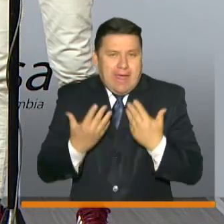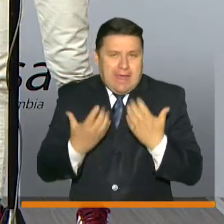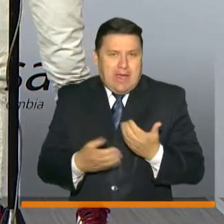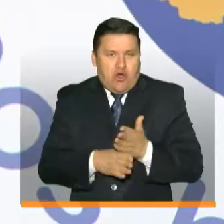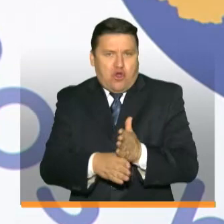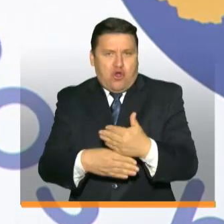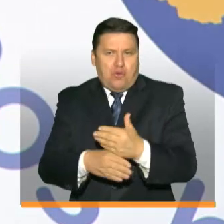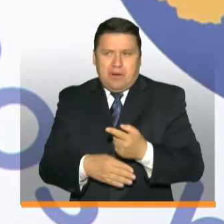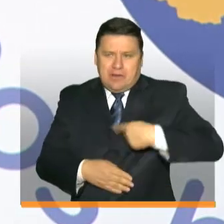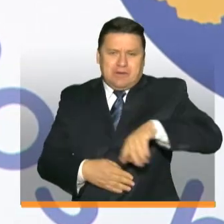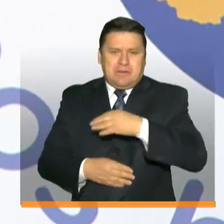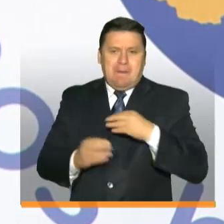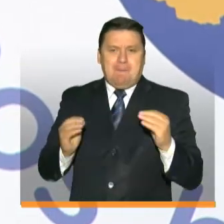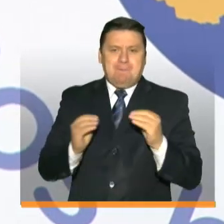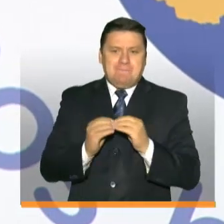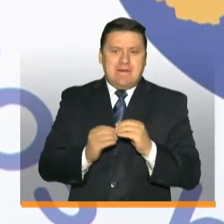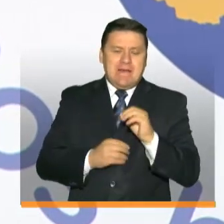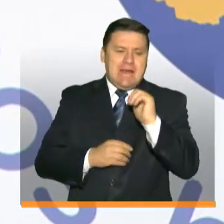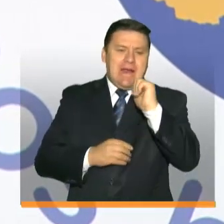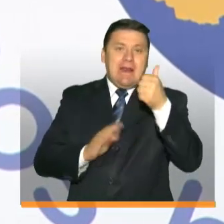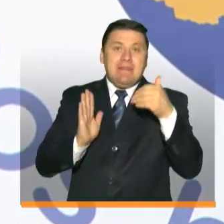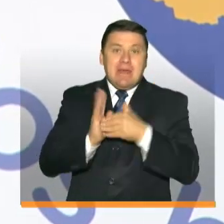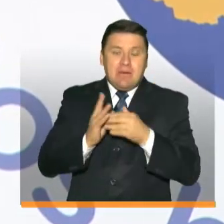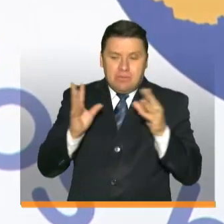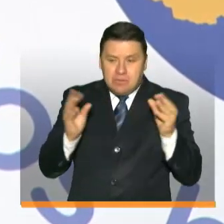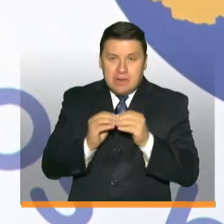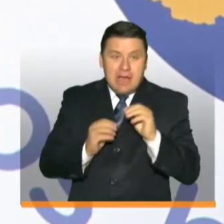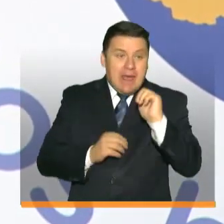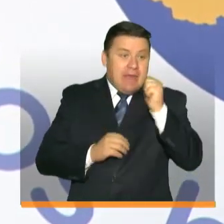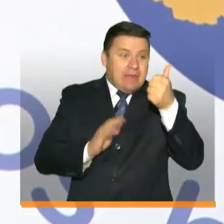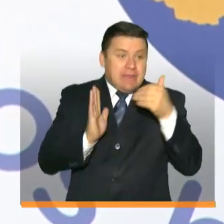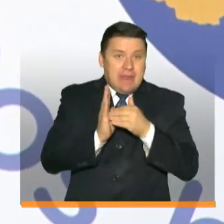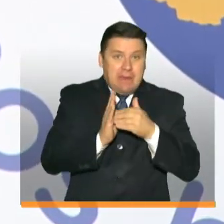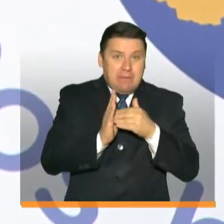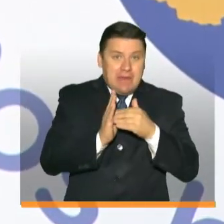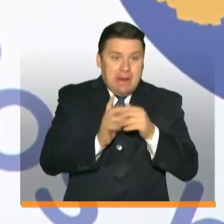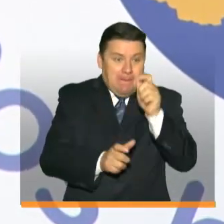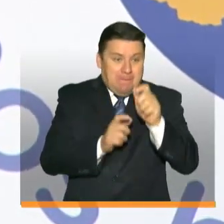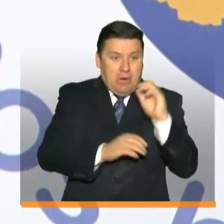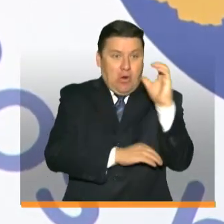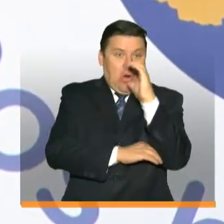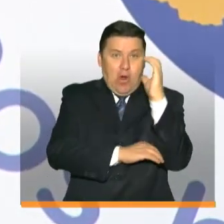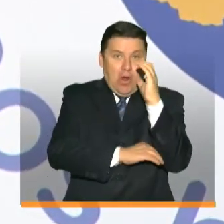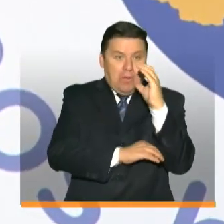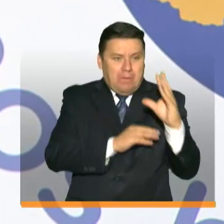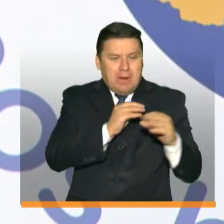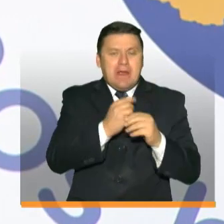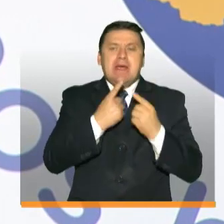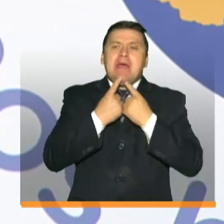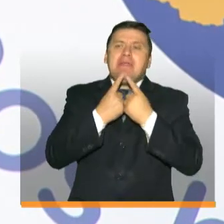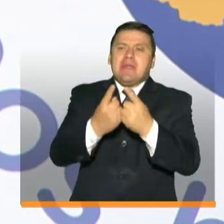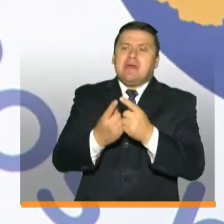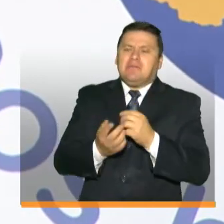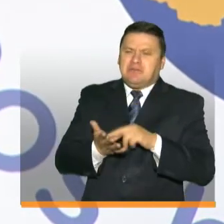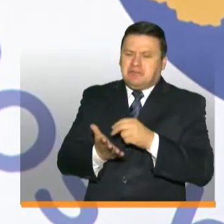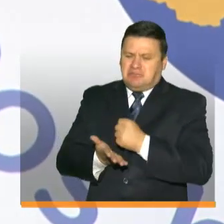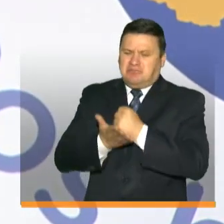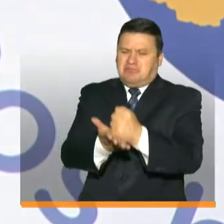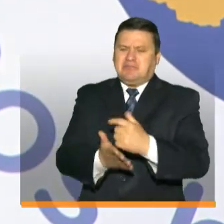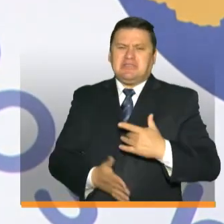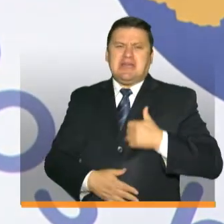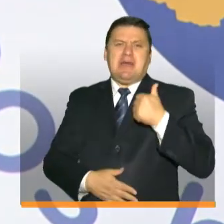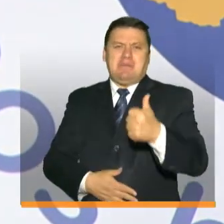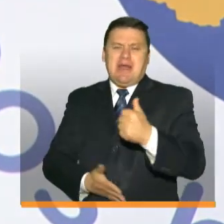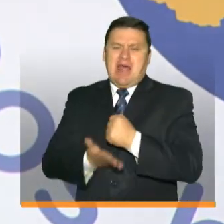compartirles que somos más de 10 mil personas, 10 mil colombianos que hemos dicho ayudarnos hace bien